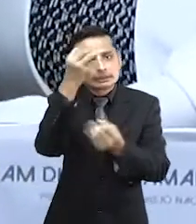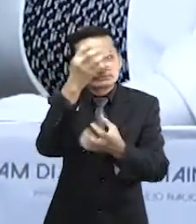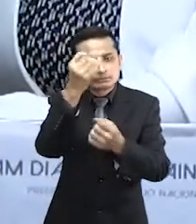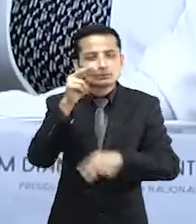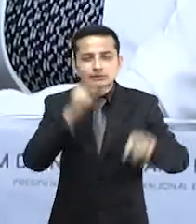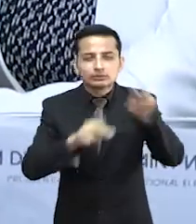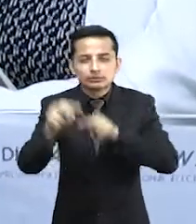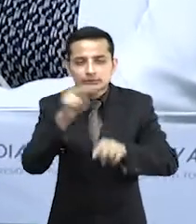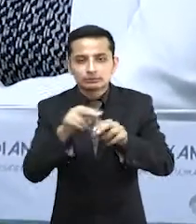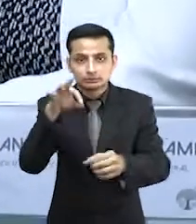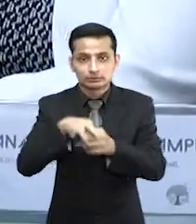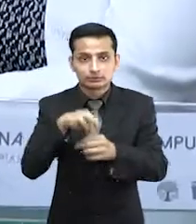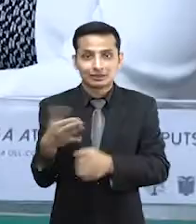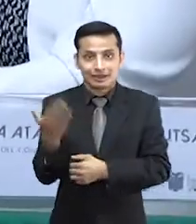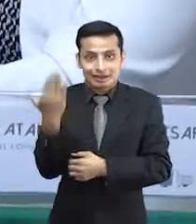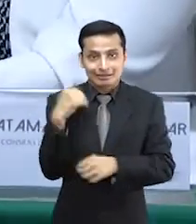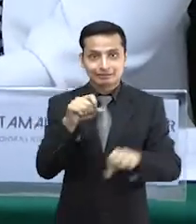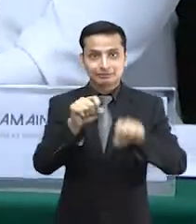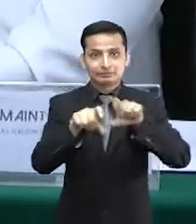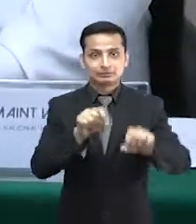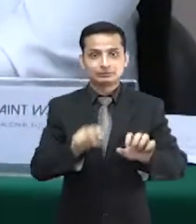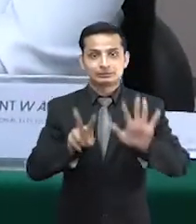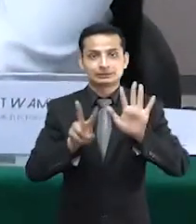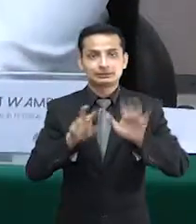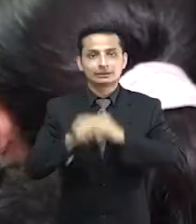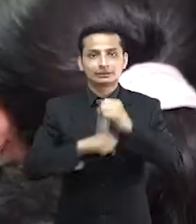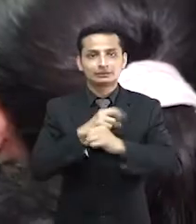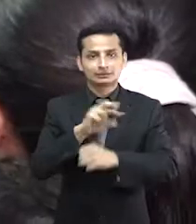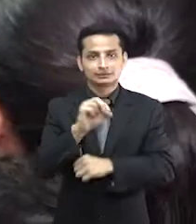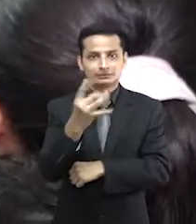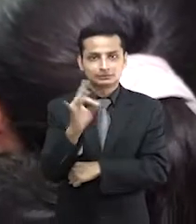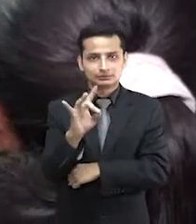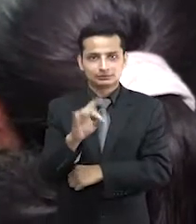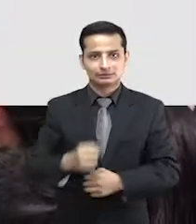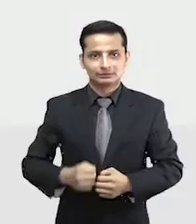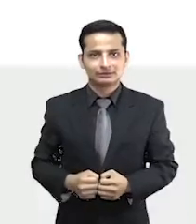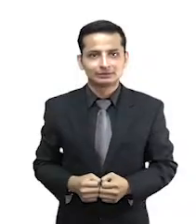observancia electoral del referéndum y consulta popular 2018.